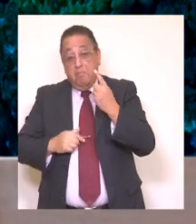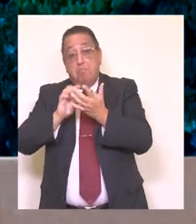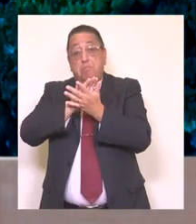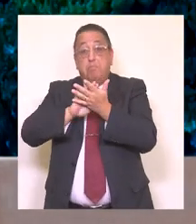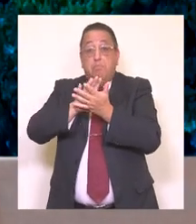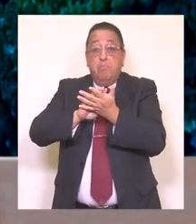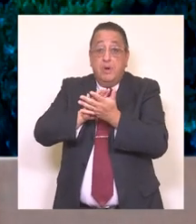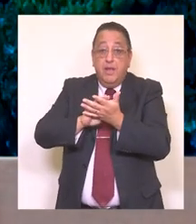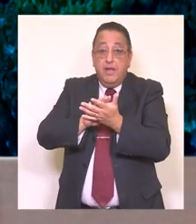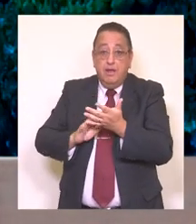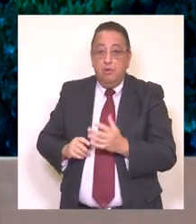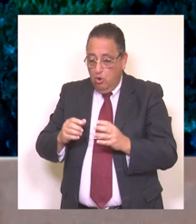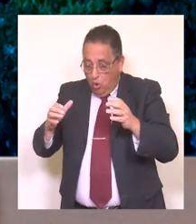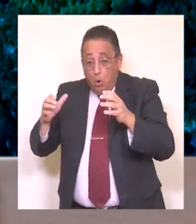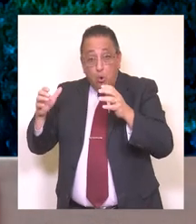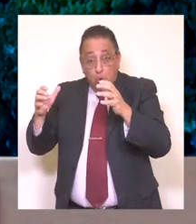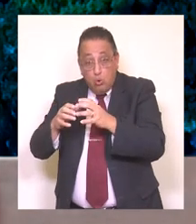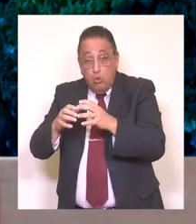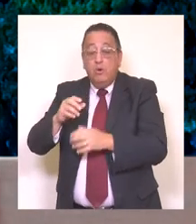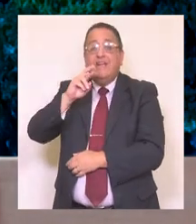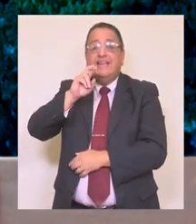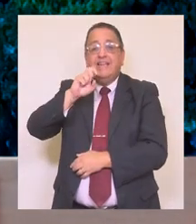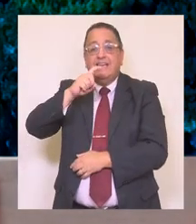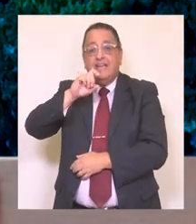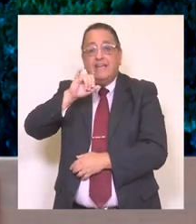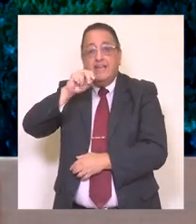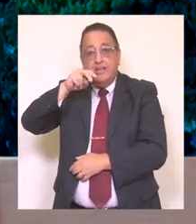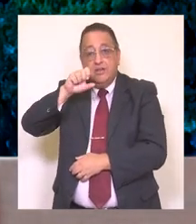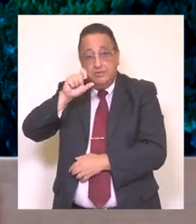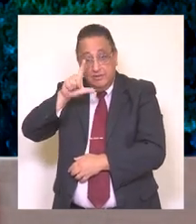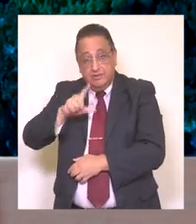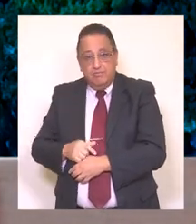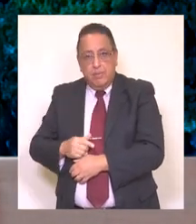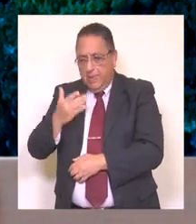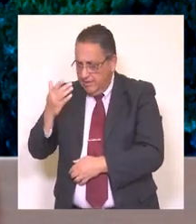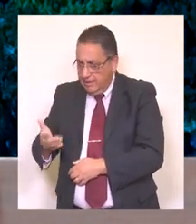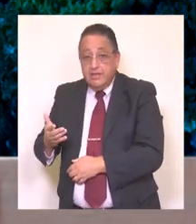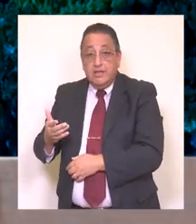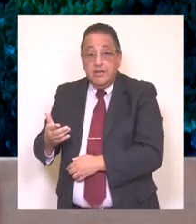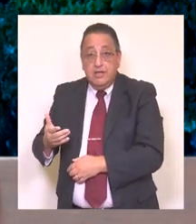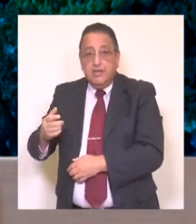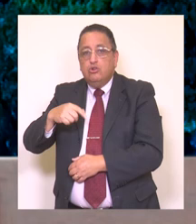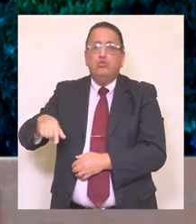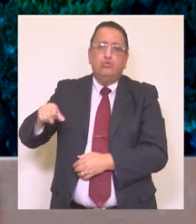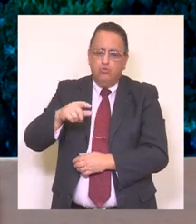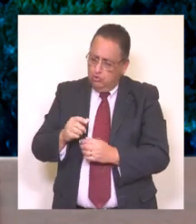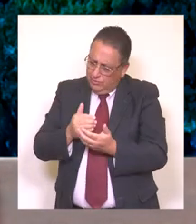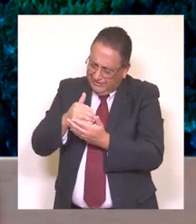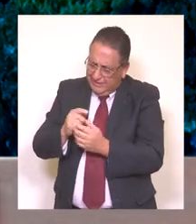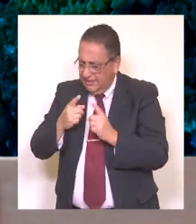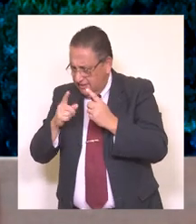financiamiento a las cuales postulamos es la Subder, la Subsecretaría de Desarrollo Regional. Y a través de esta